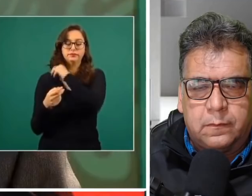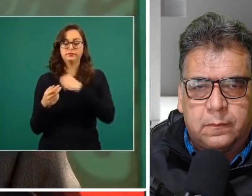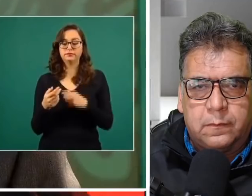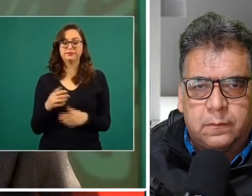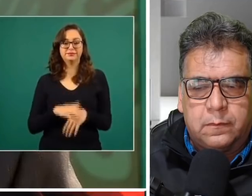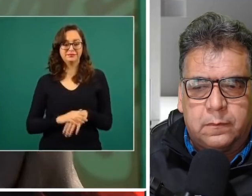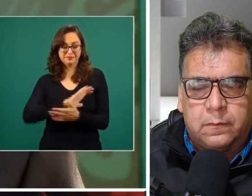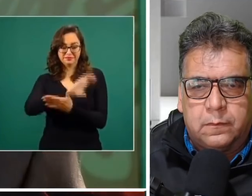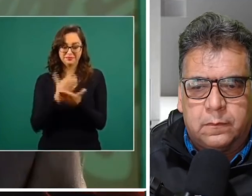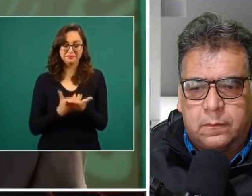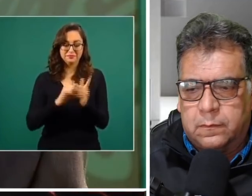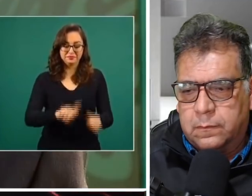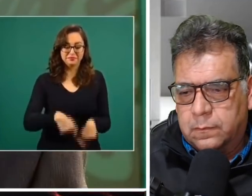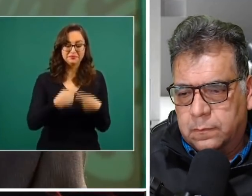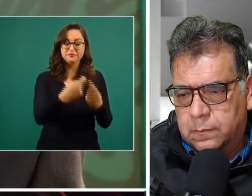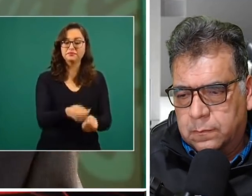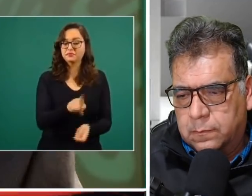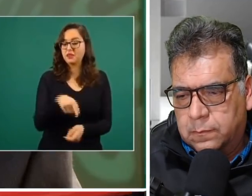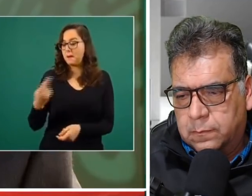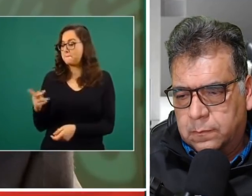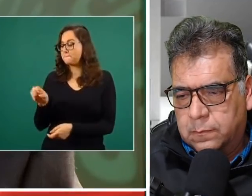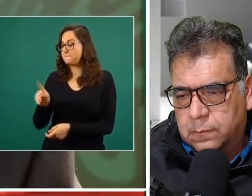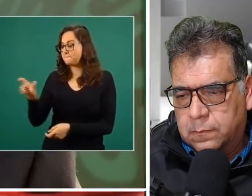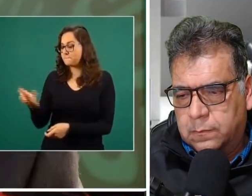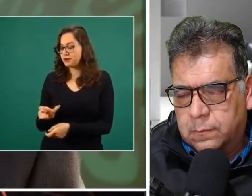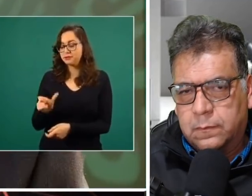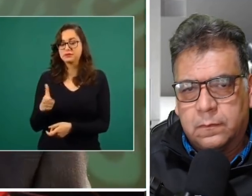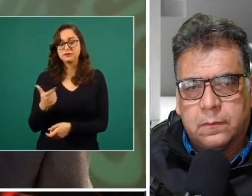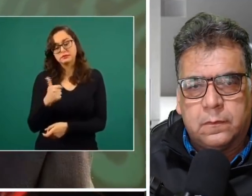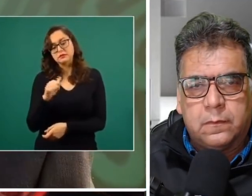para que Pemex le venda gas